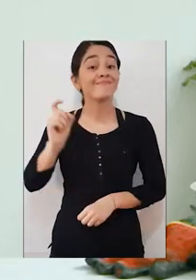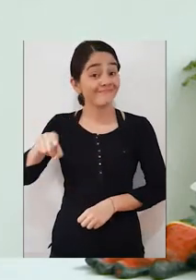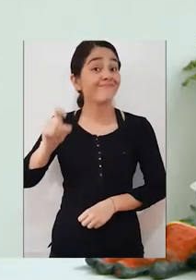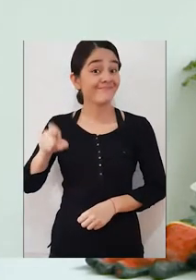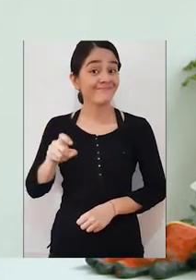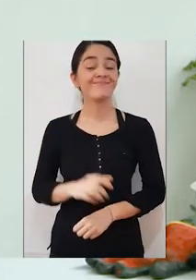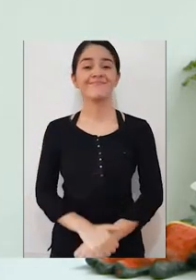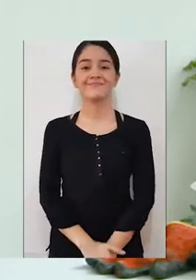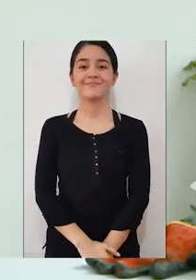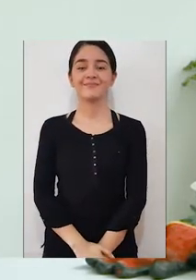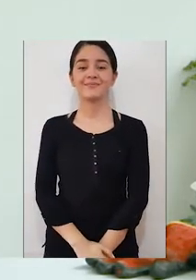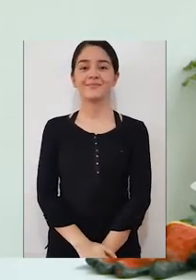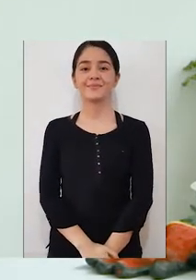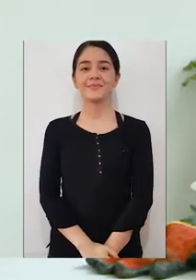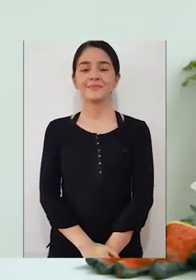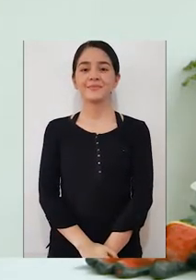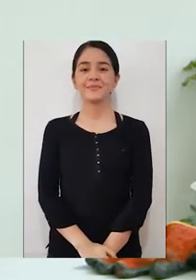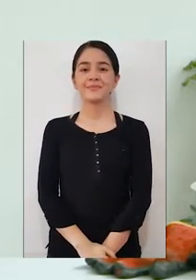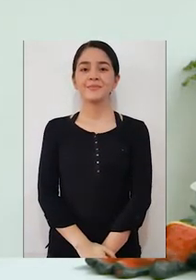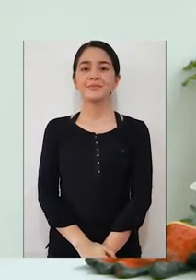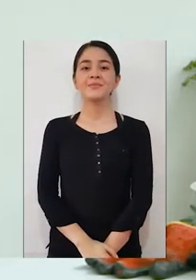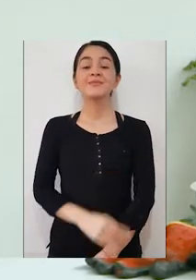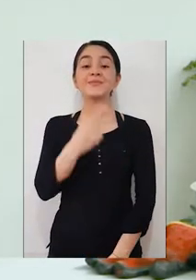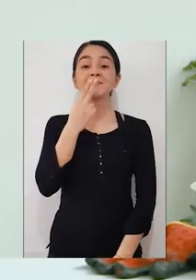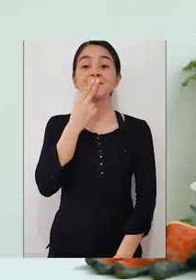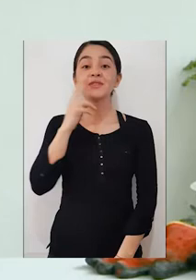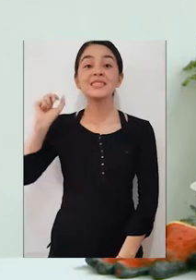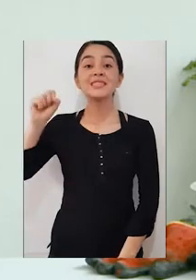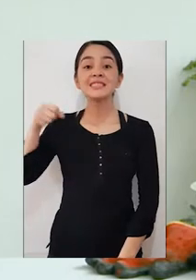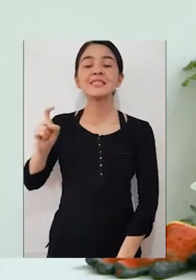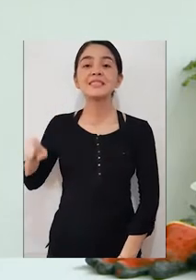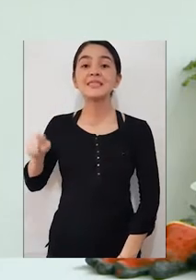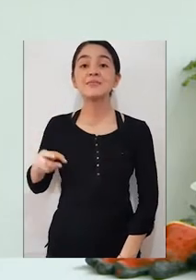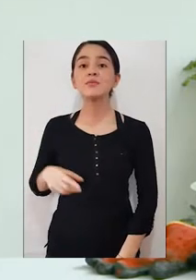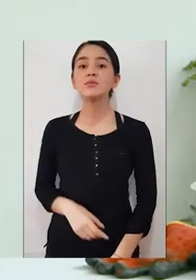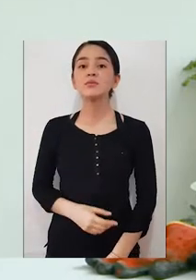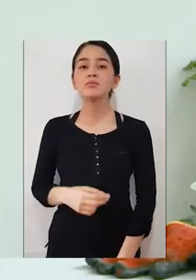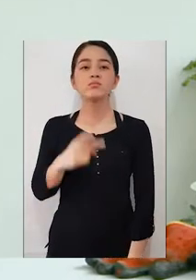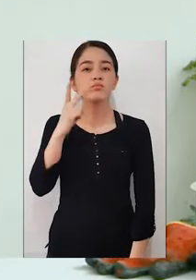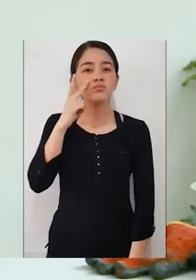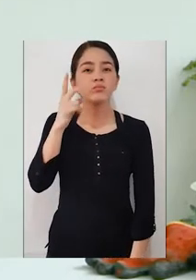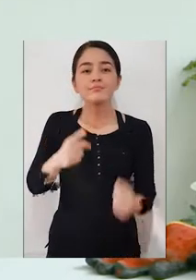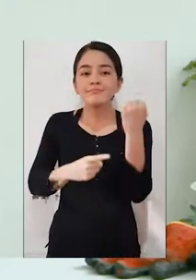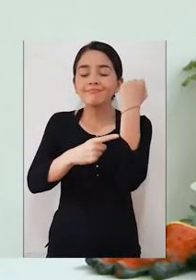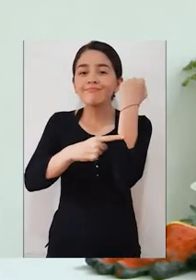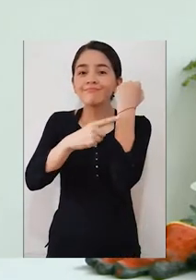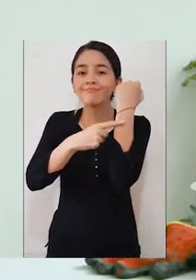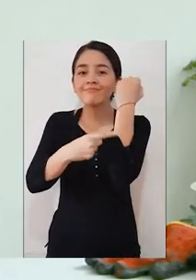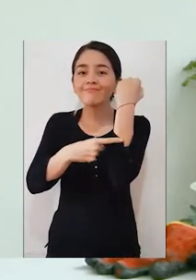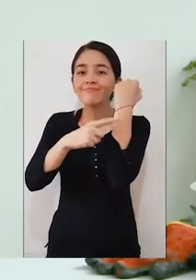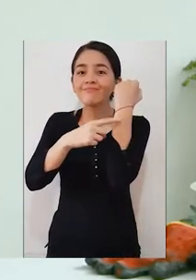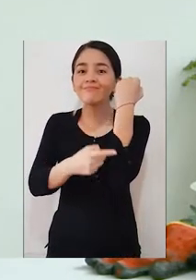a utilizar. En el caso de la zanahoria, necesitamos la parte donde aparentemente pueda salir